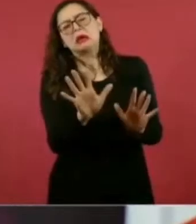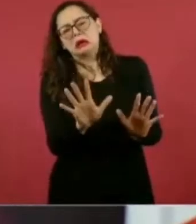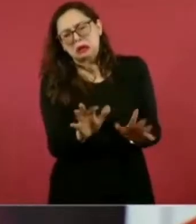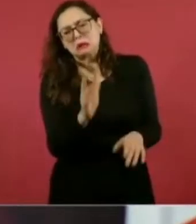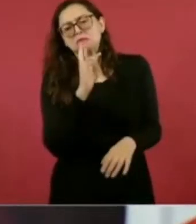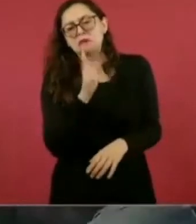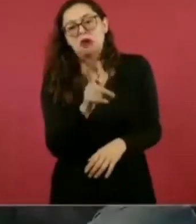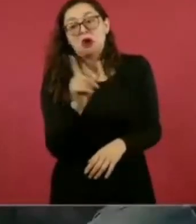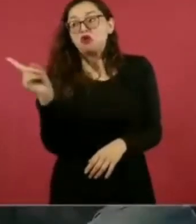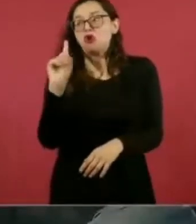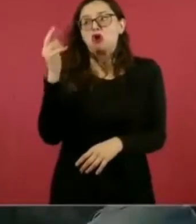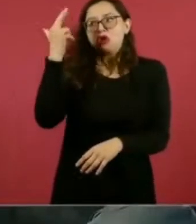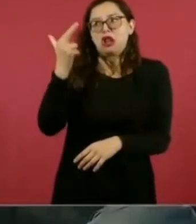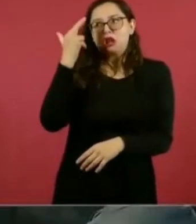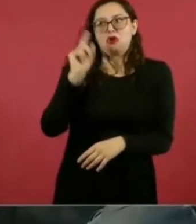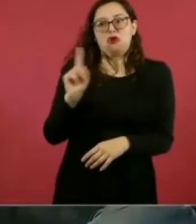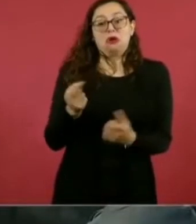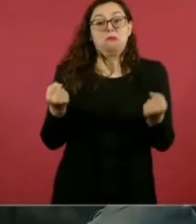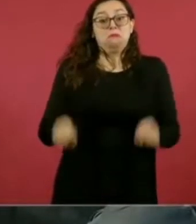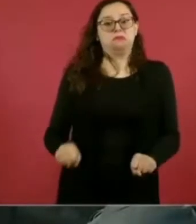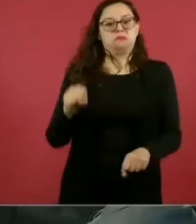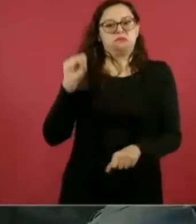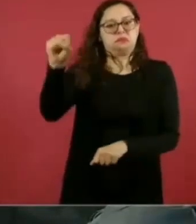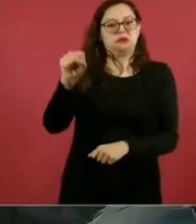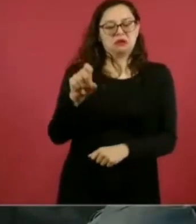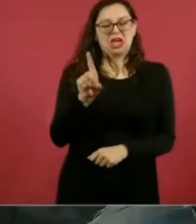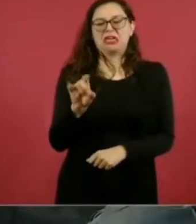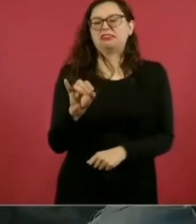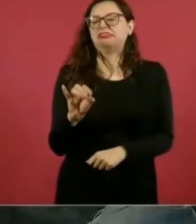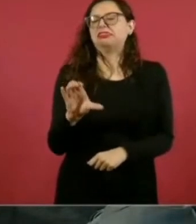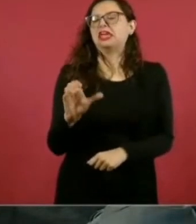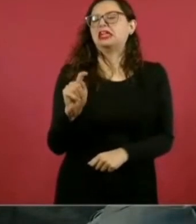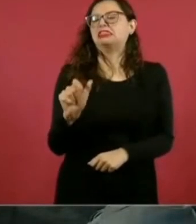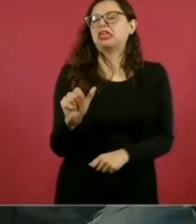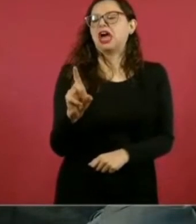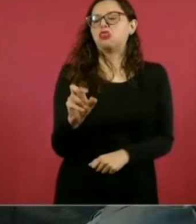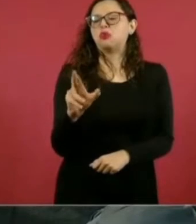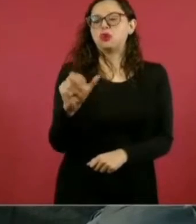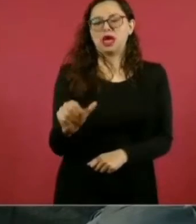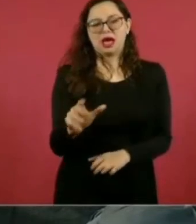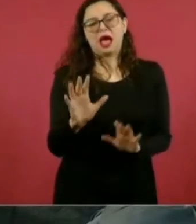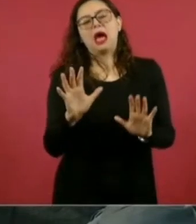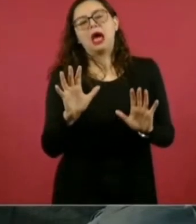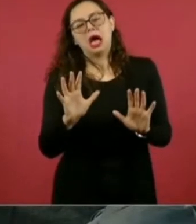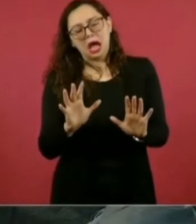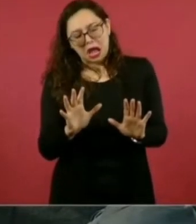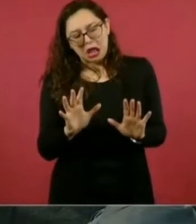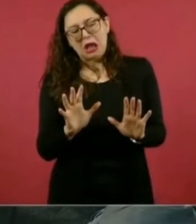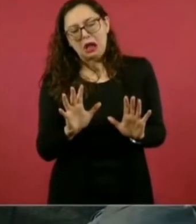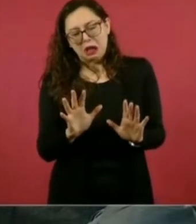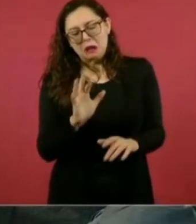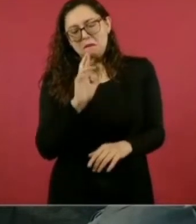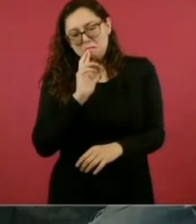¿no? Está más acertado, más cerca de